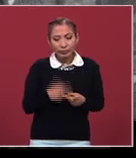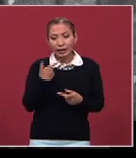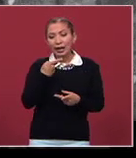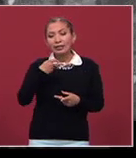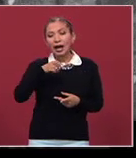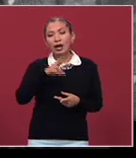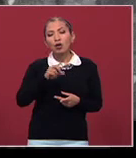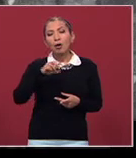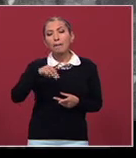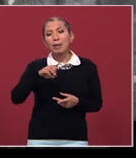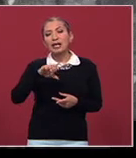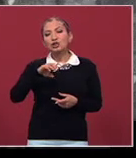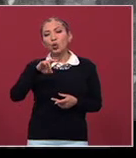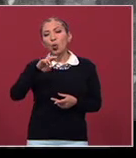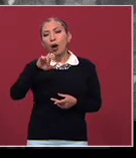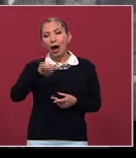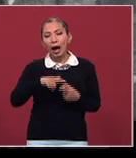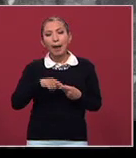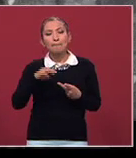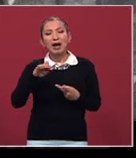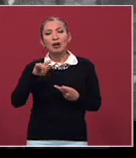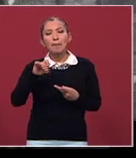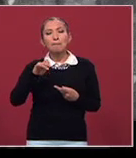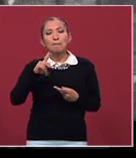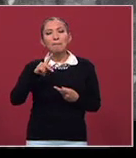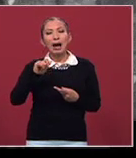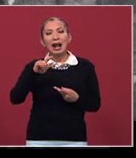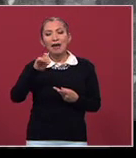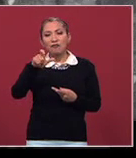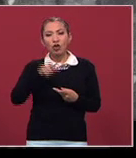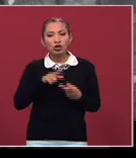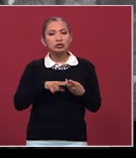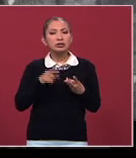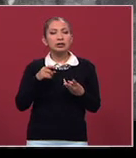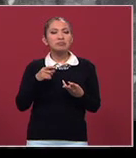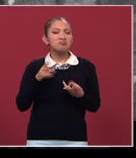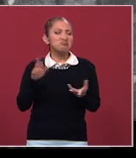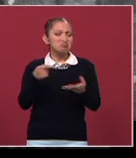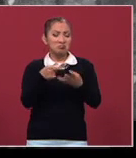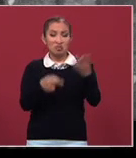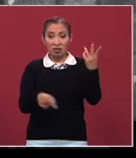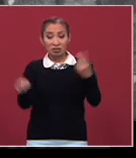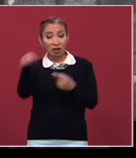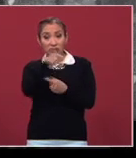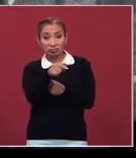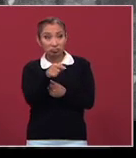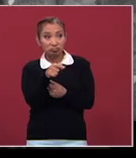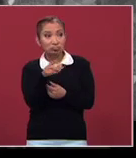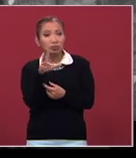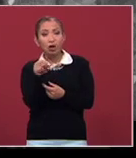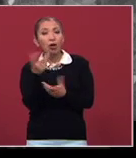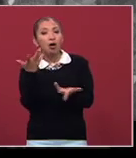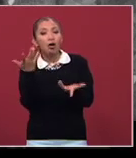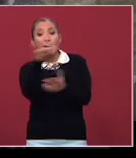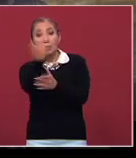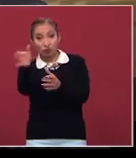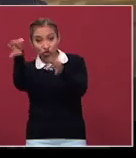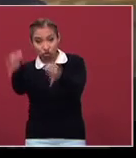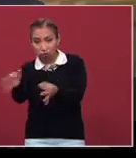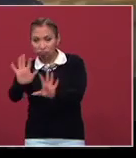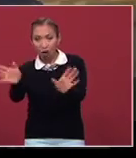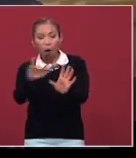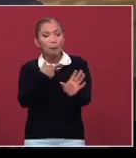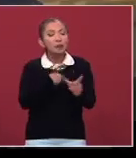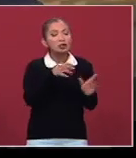Genaro Omezcua, Manuel Palafox, Miguel Mendoza, todos ellos no eran propiamente campesinos,